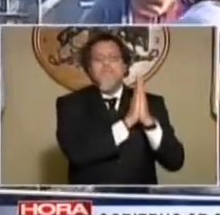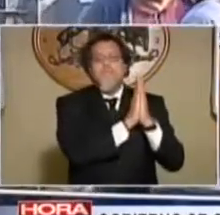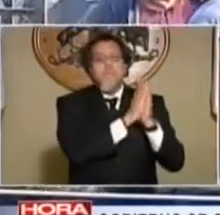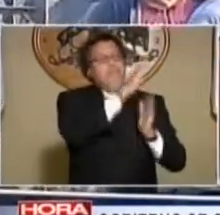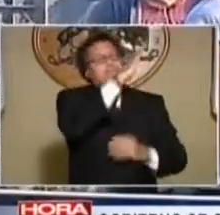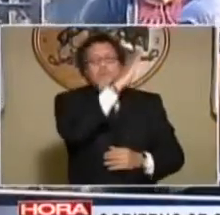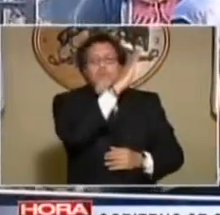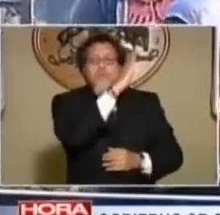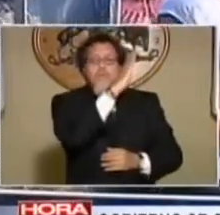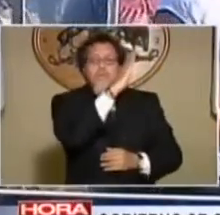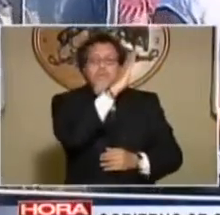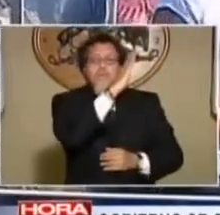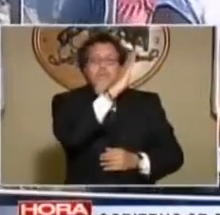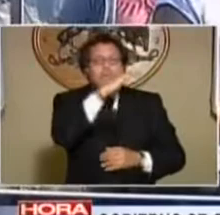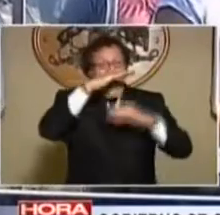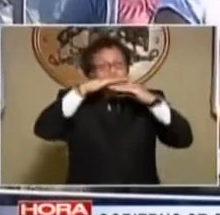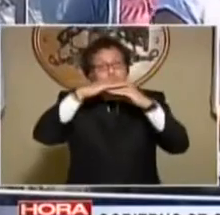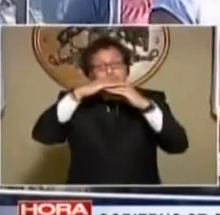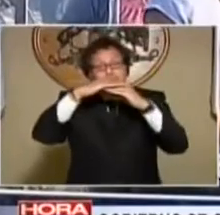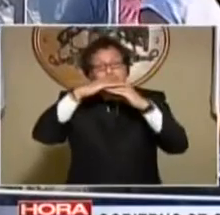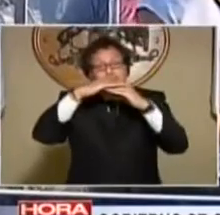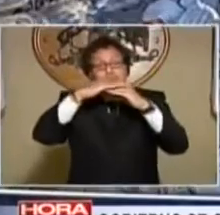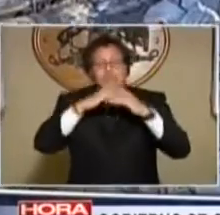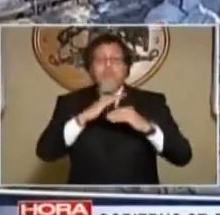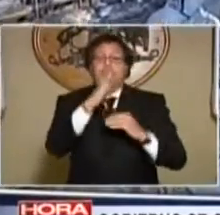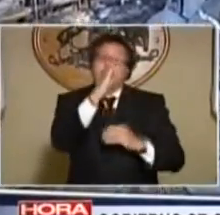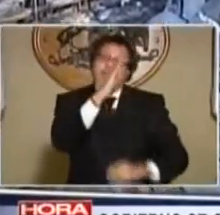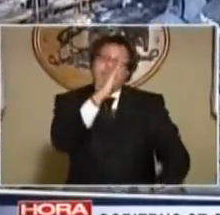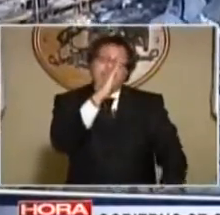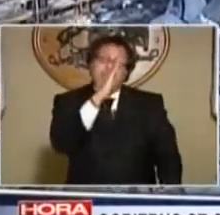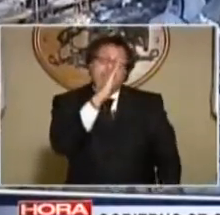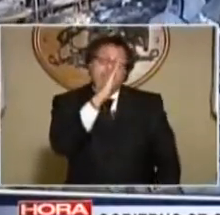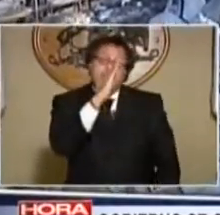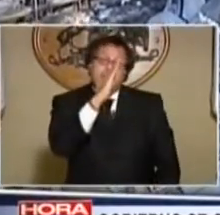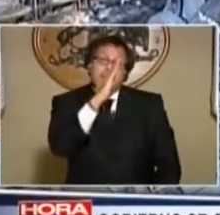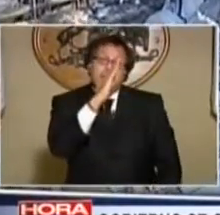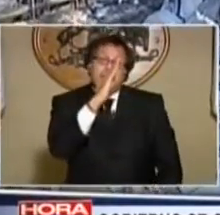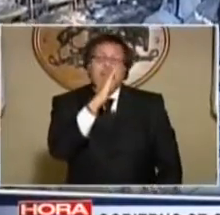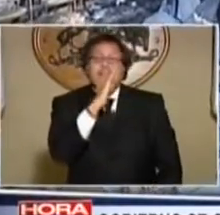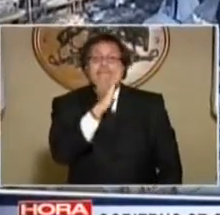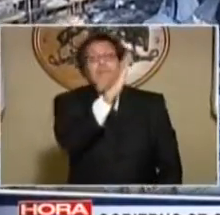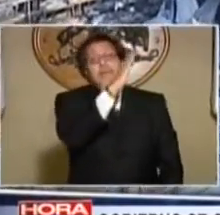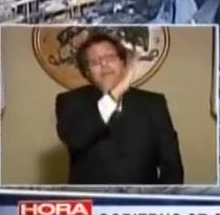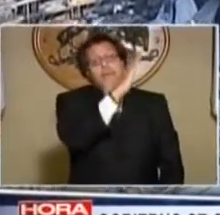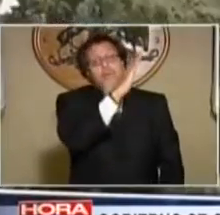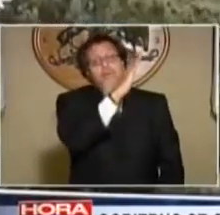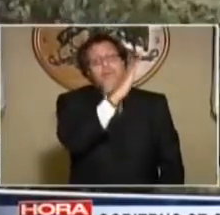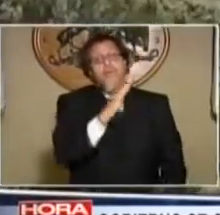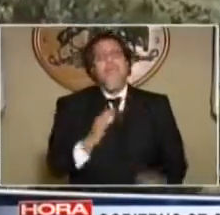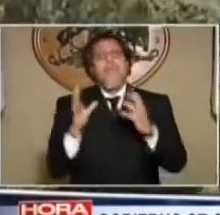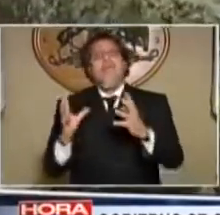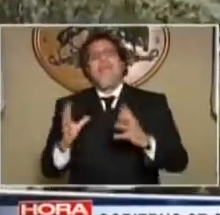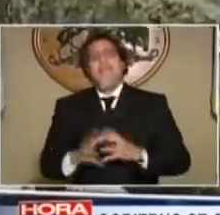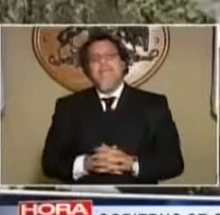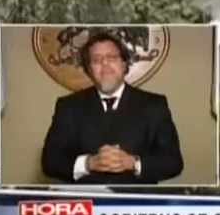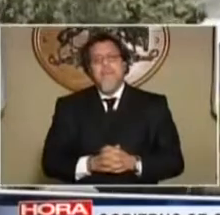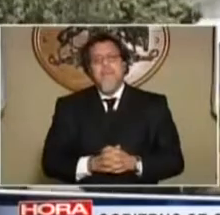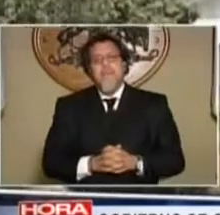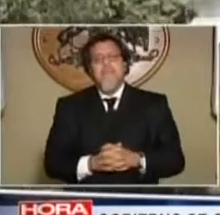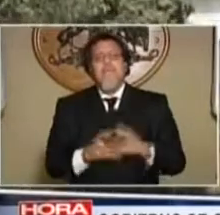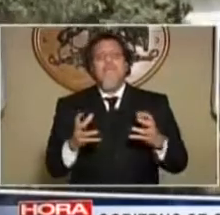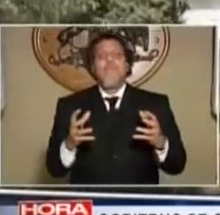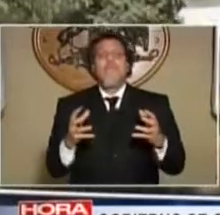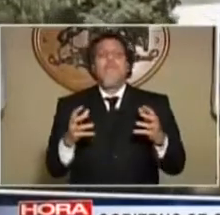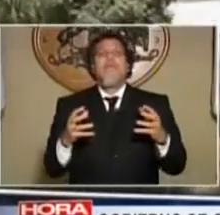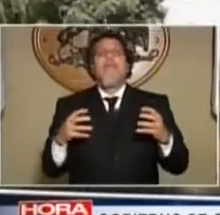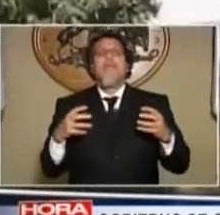contención, si está construido así. No está construido así. Entonces, de las 30 UF, la mitad se me va en el muro de contención, ¿qué me queda para la casa?